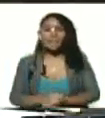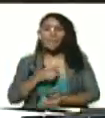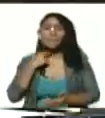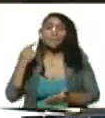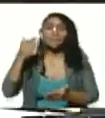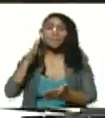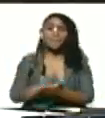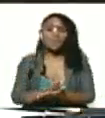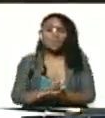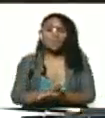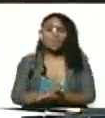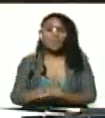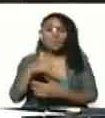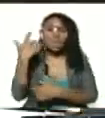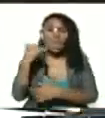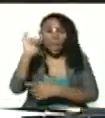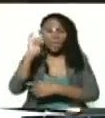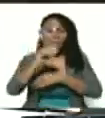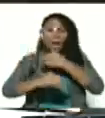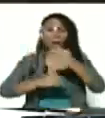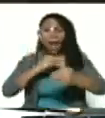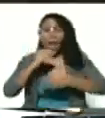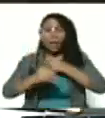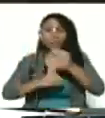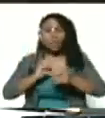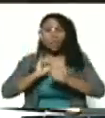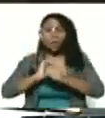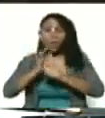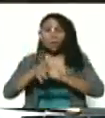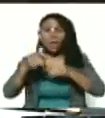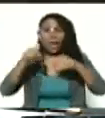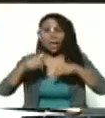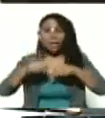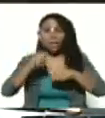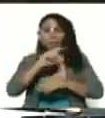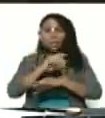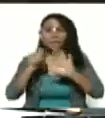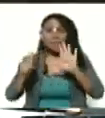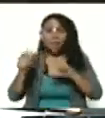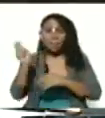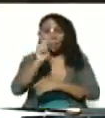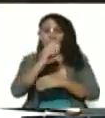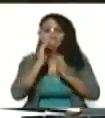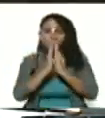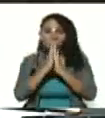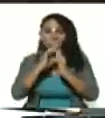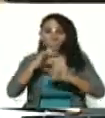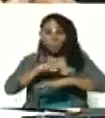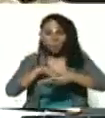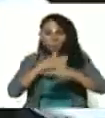que haya derivado del coronavirus en estos 16 meses por favor ministra